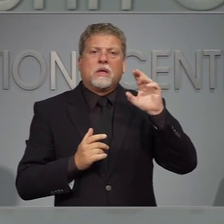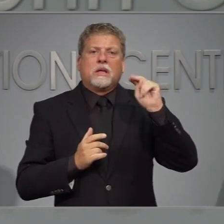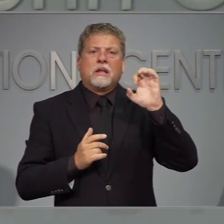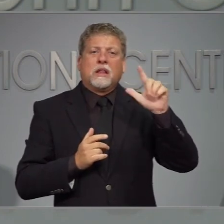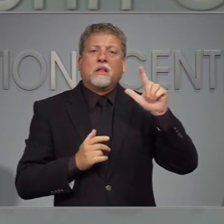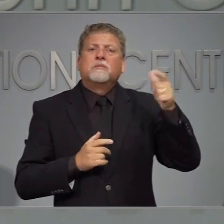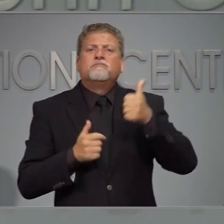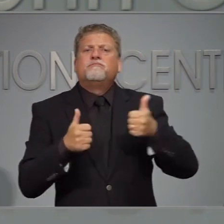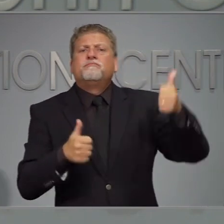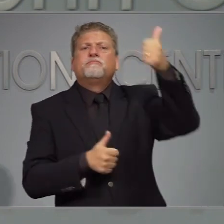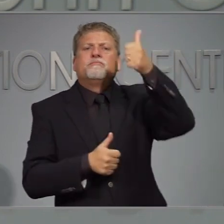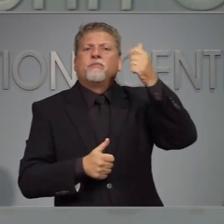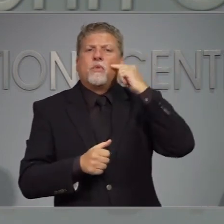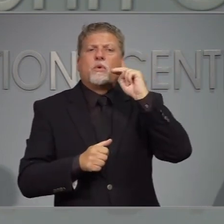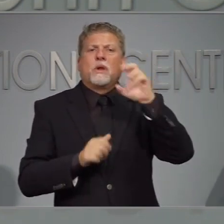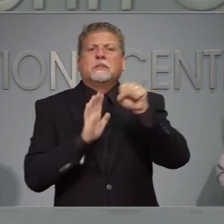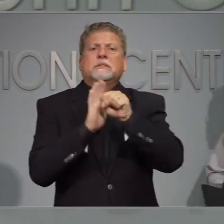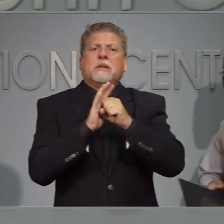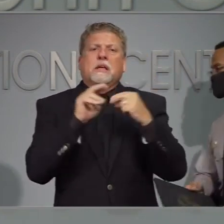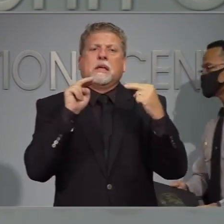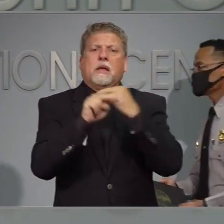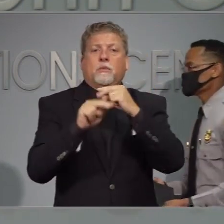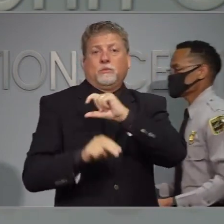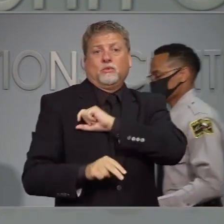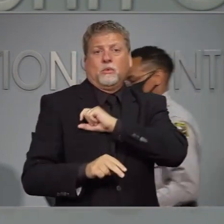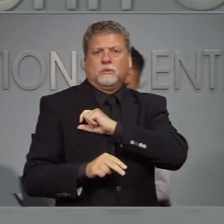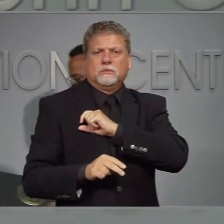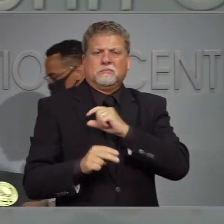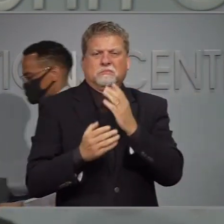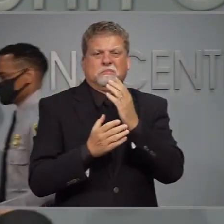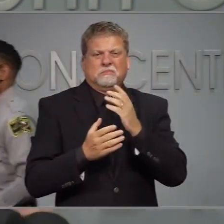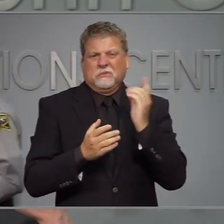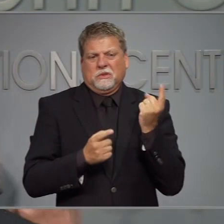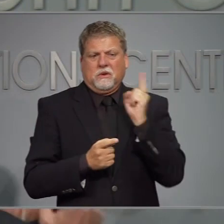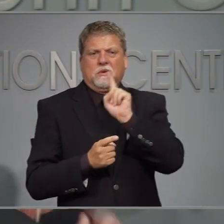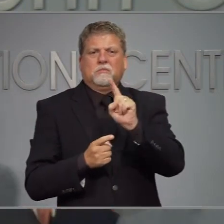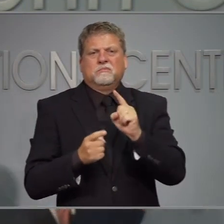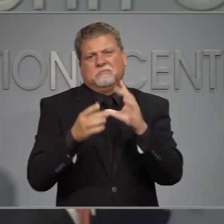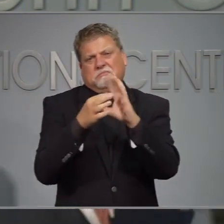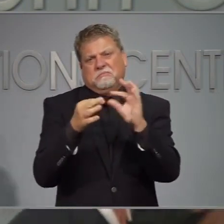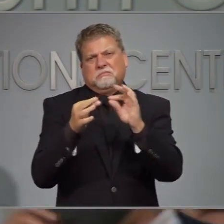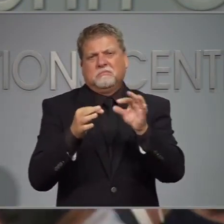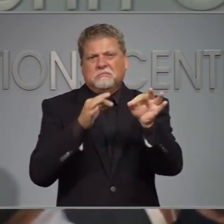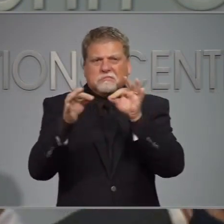comandante de la patrullas de división de caminos en Carolina del Norte.